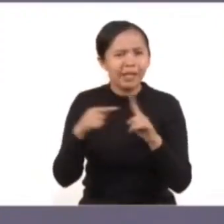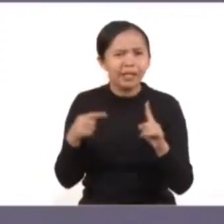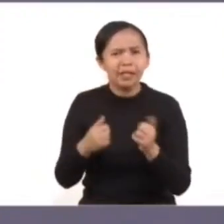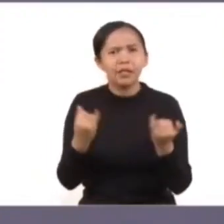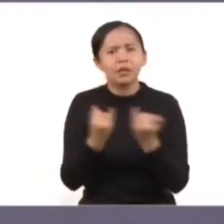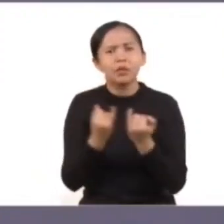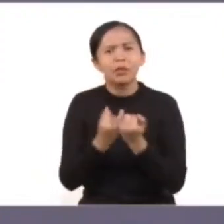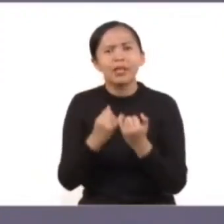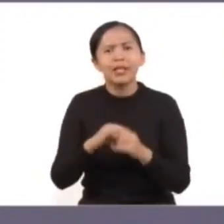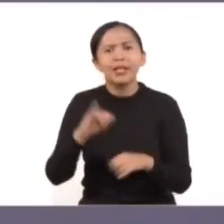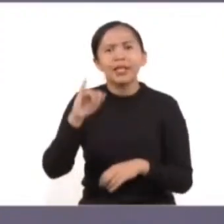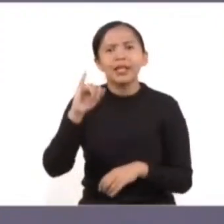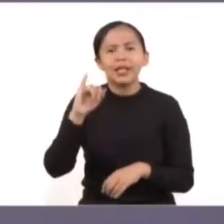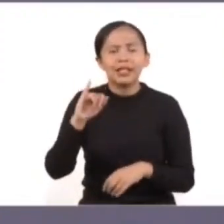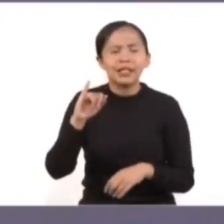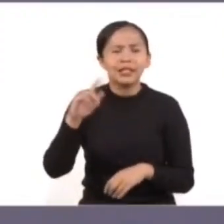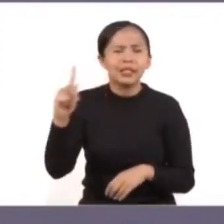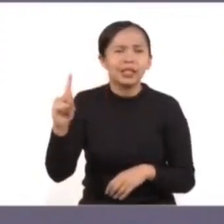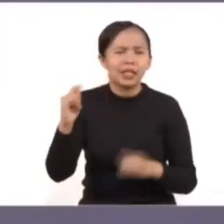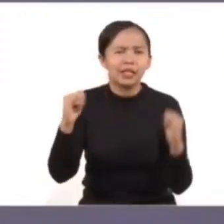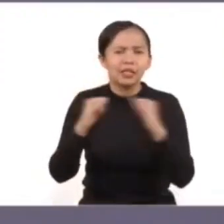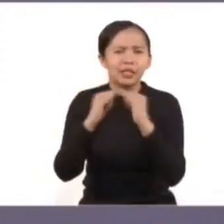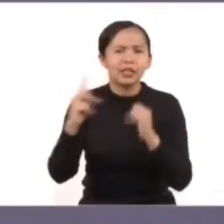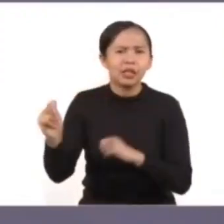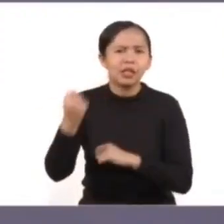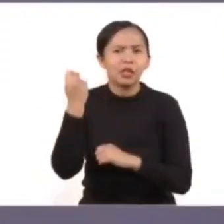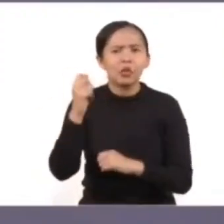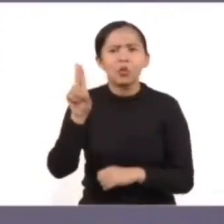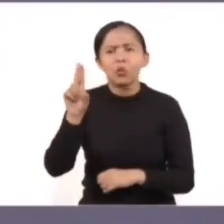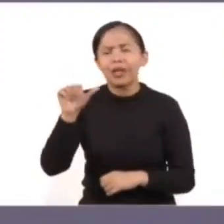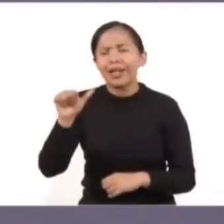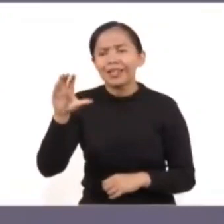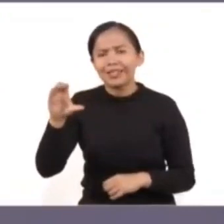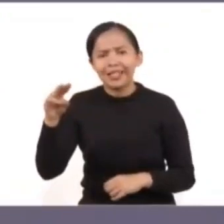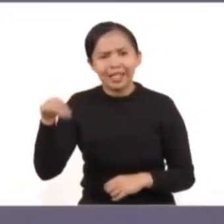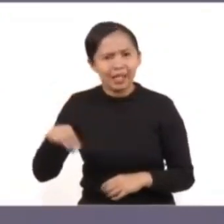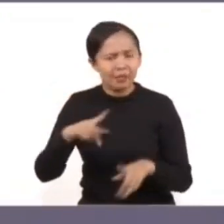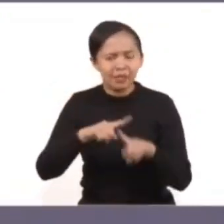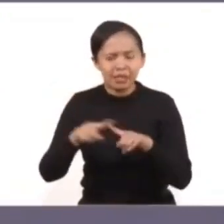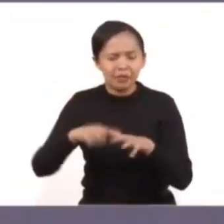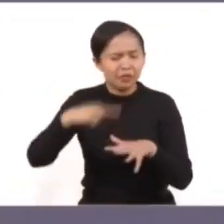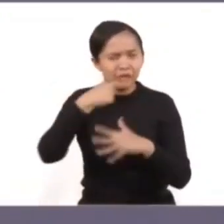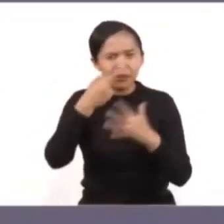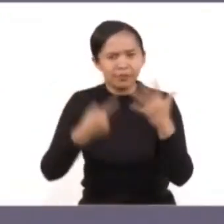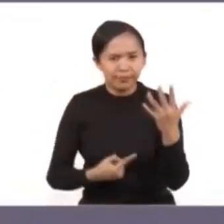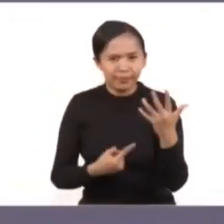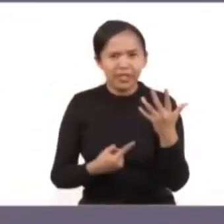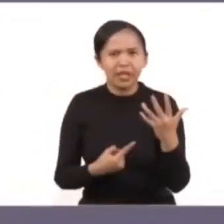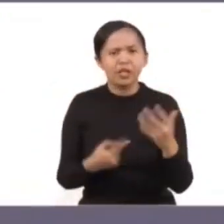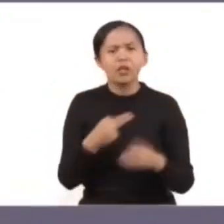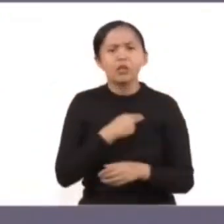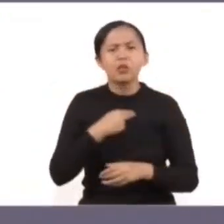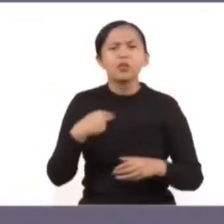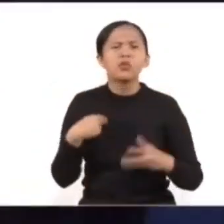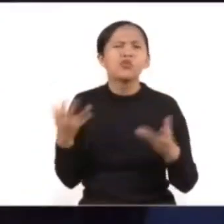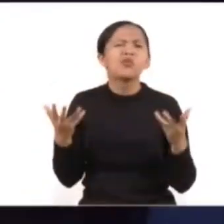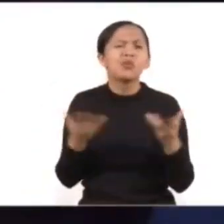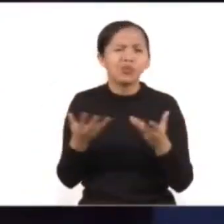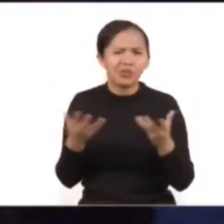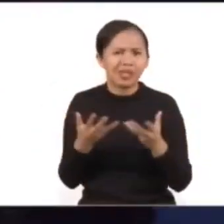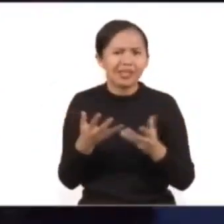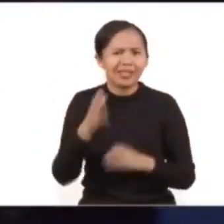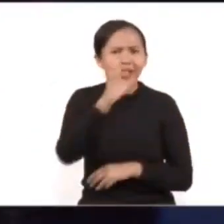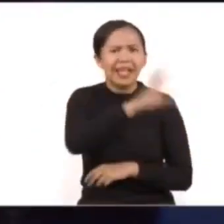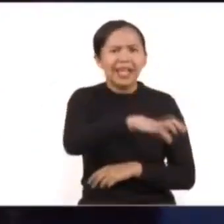los institutos tecnológicos, de la UACM, entre otras. ¿Qué acciones puntuales estamos haciendo